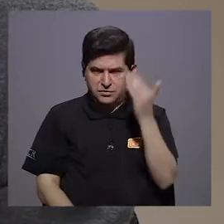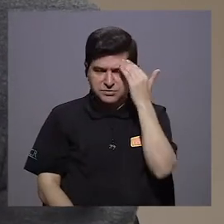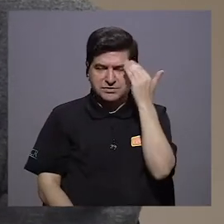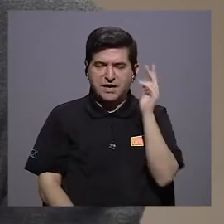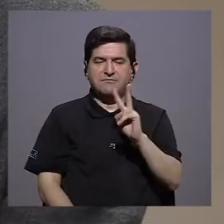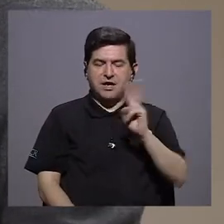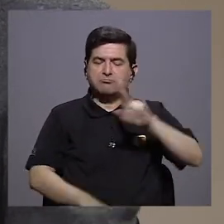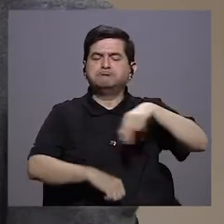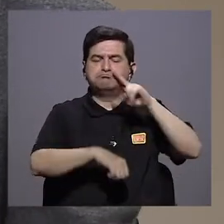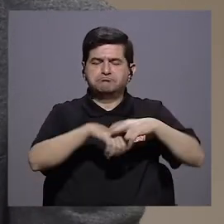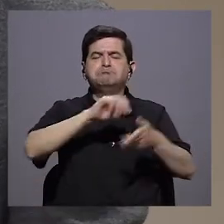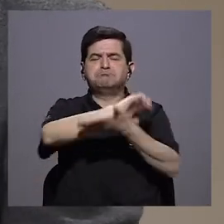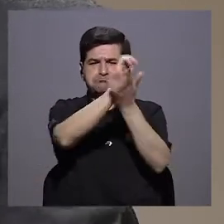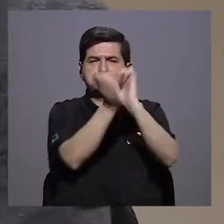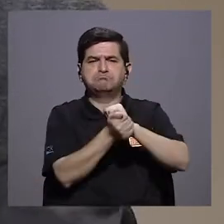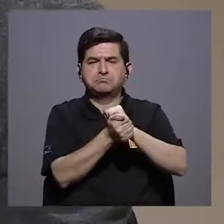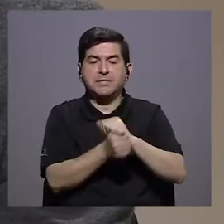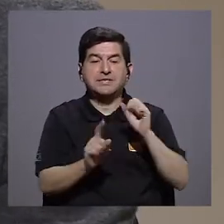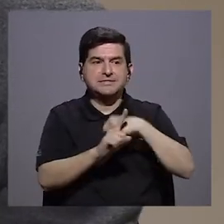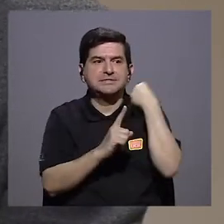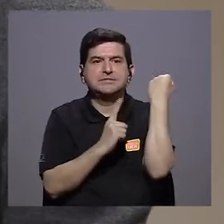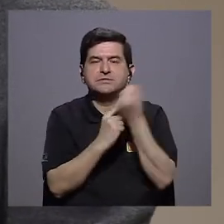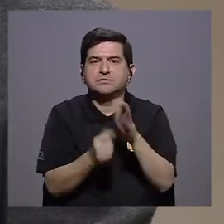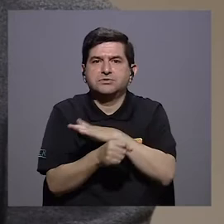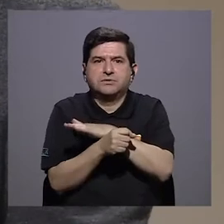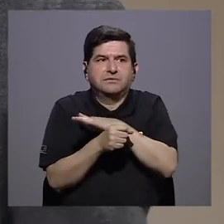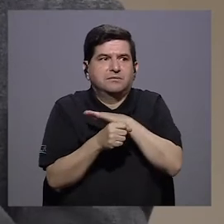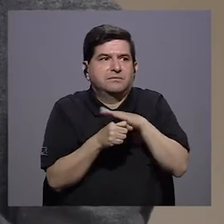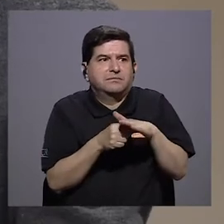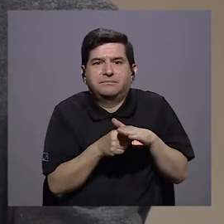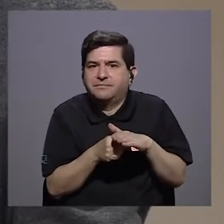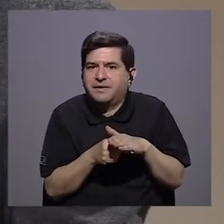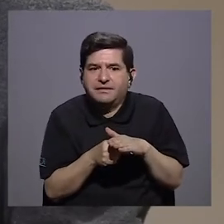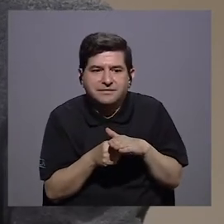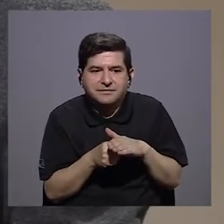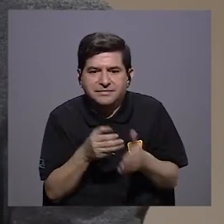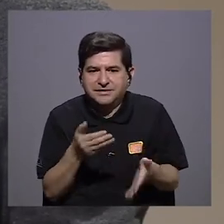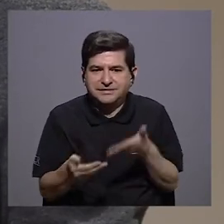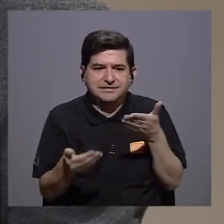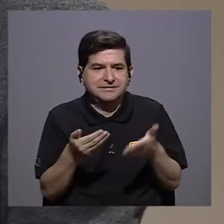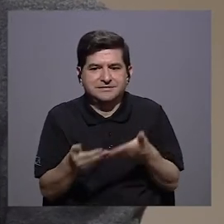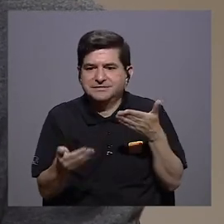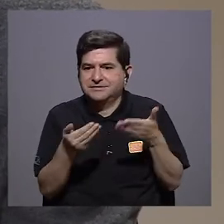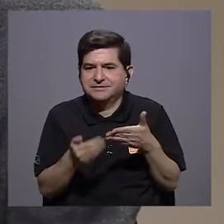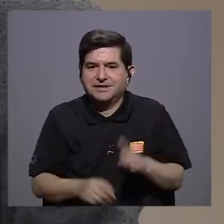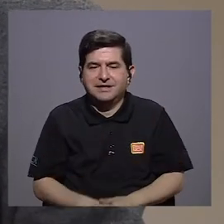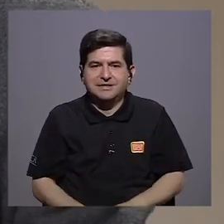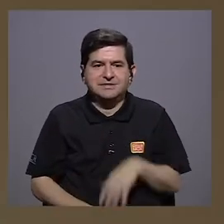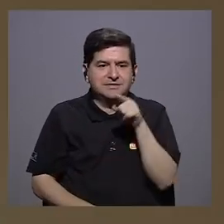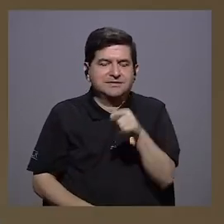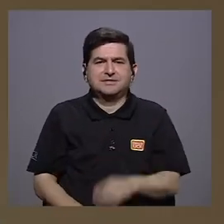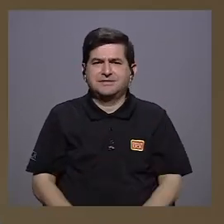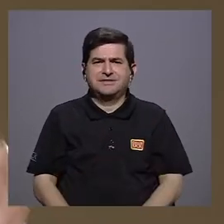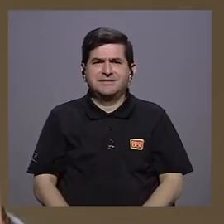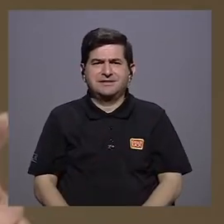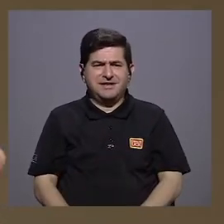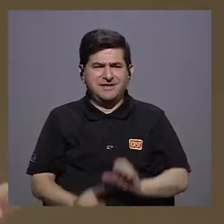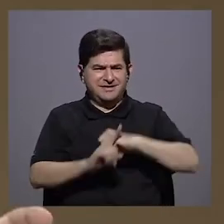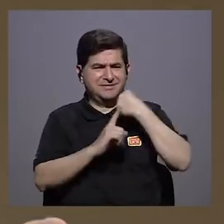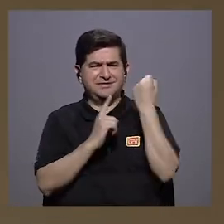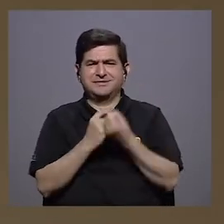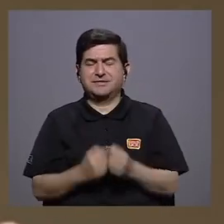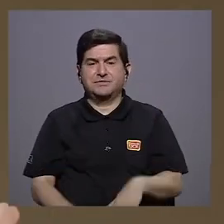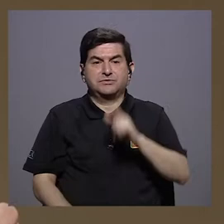mutan normalmente y es una situación totalmente, pues, casi que de coincidencia. Me gustó mucho este